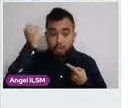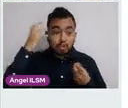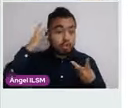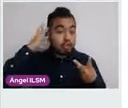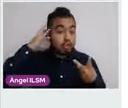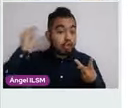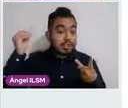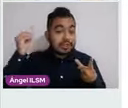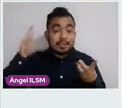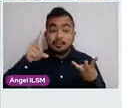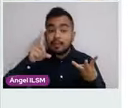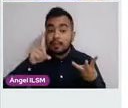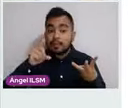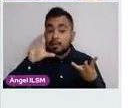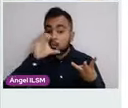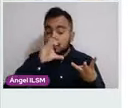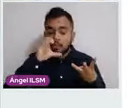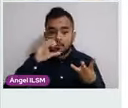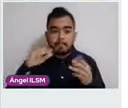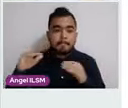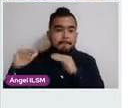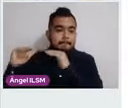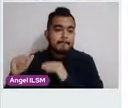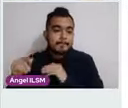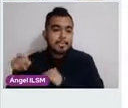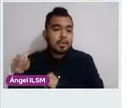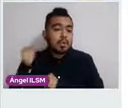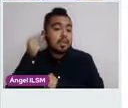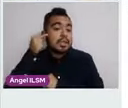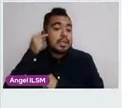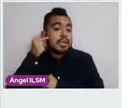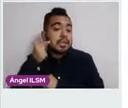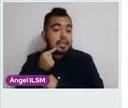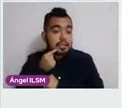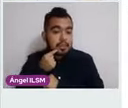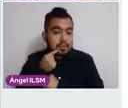y la incidencia más baja en el estado de Guerrero. Siguiente.